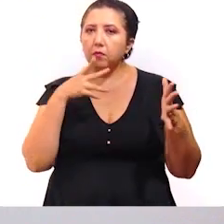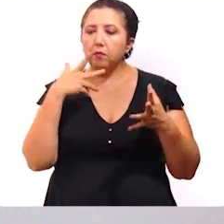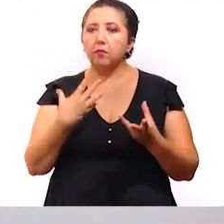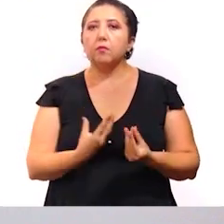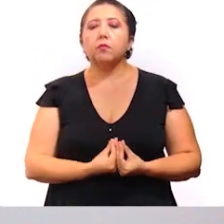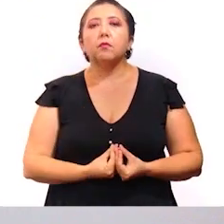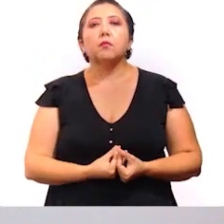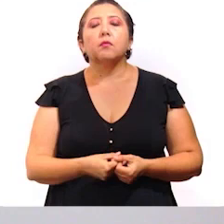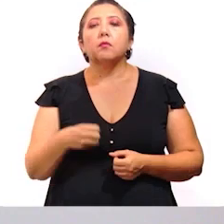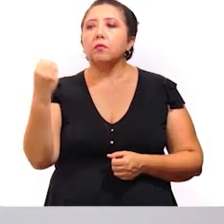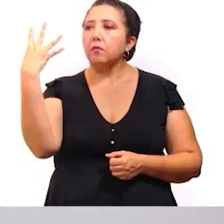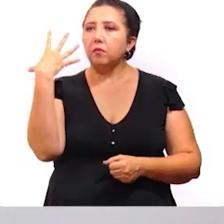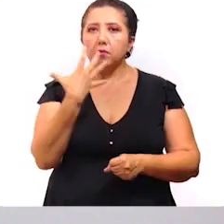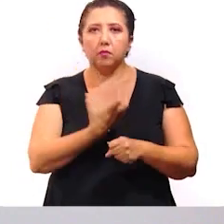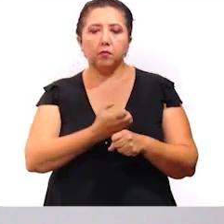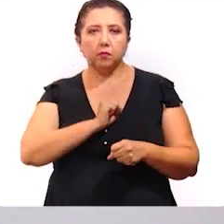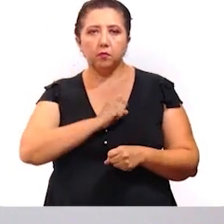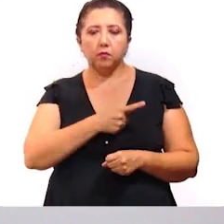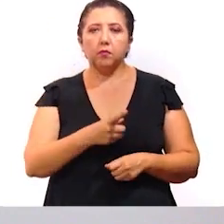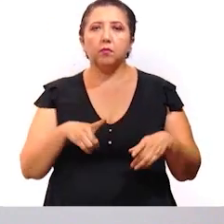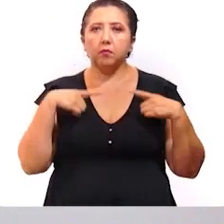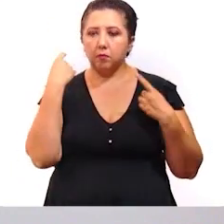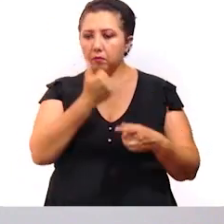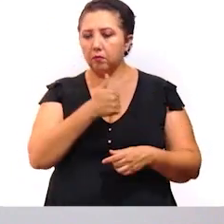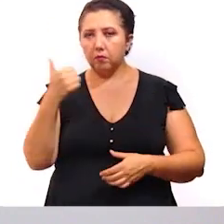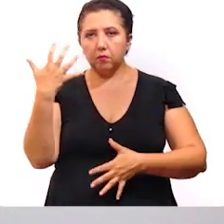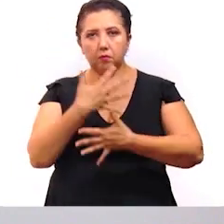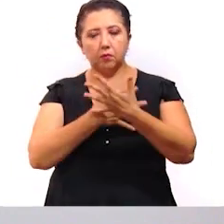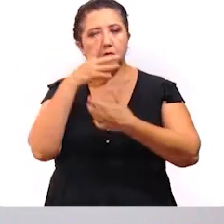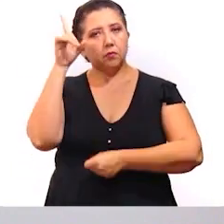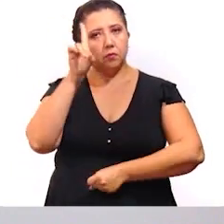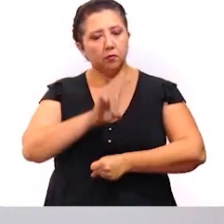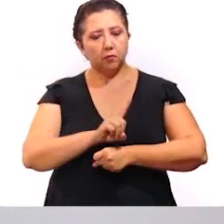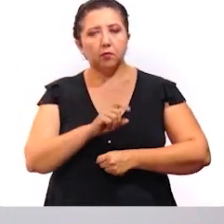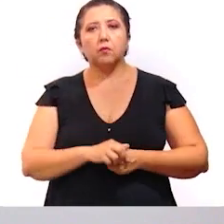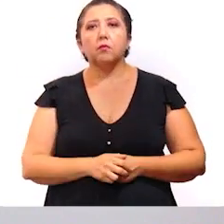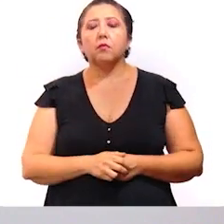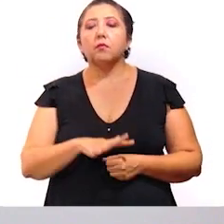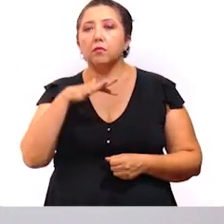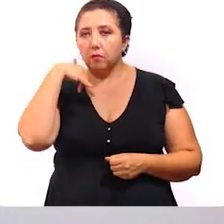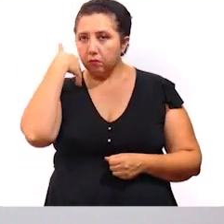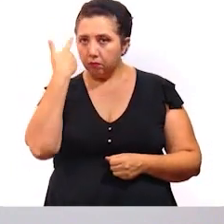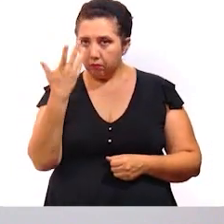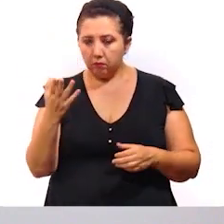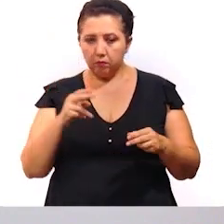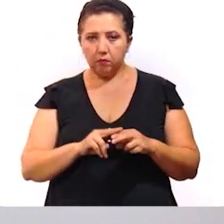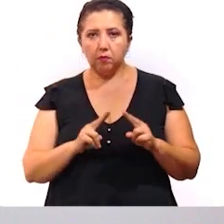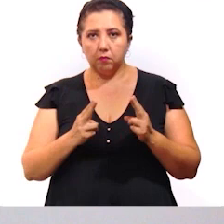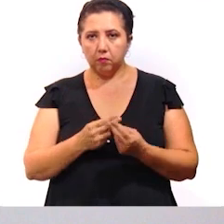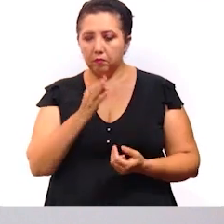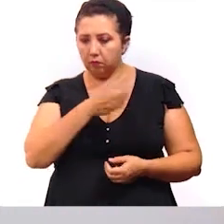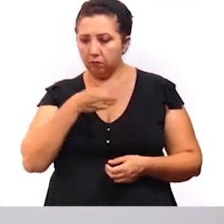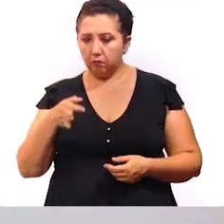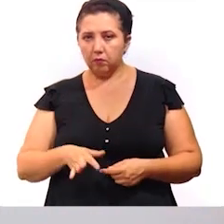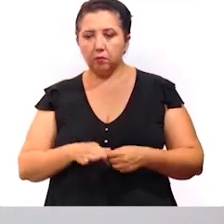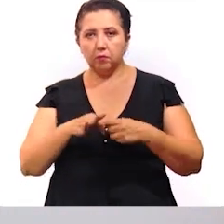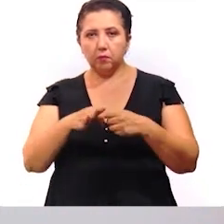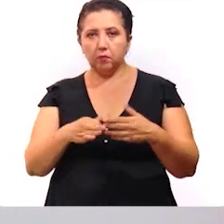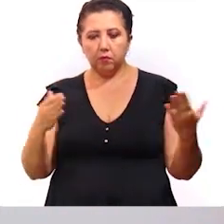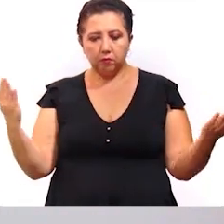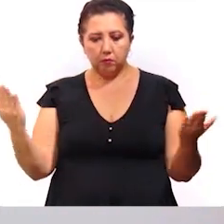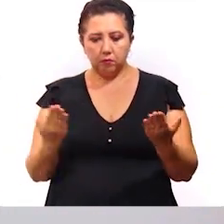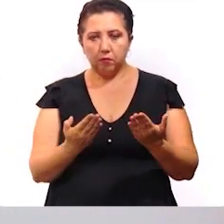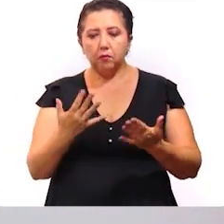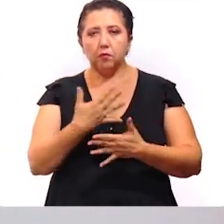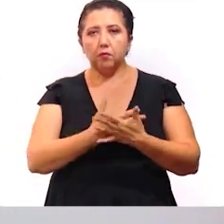hemos informado, el semáforo estatal de salud se va a dar a conocer cada 15 días, con la finalidad de homologar fechas de presentación con el